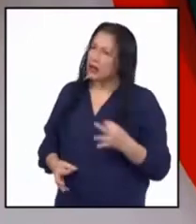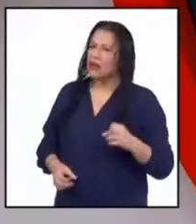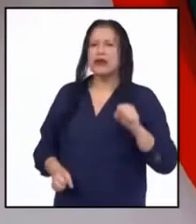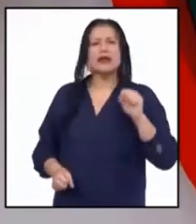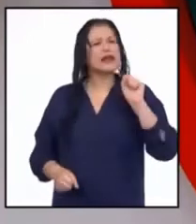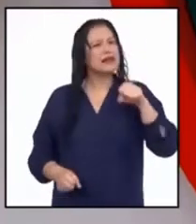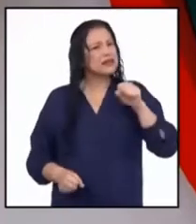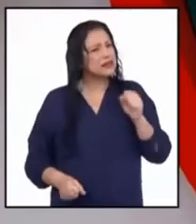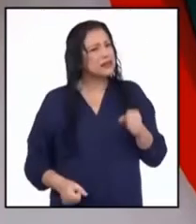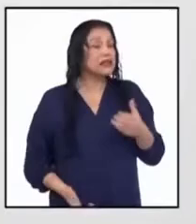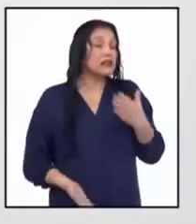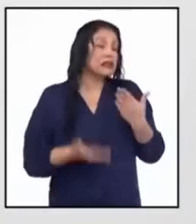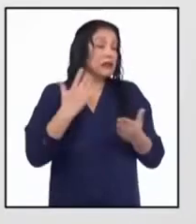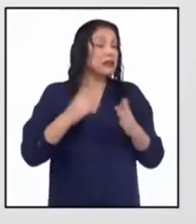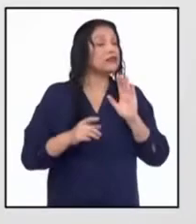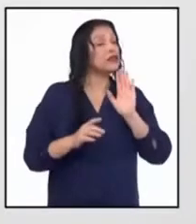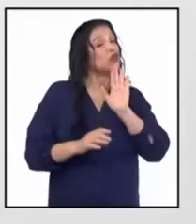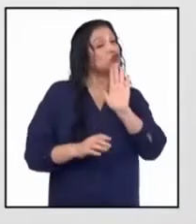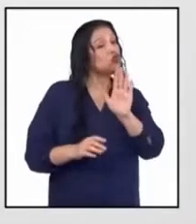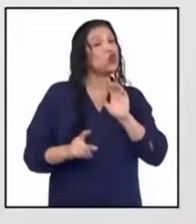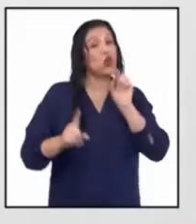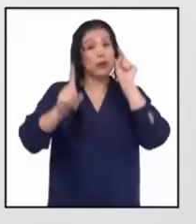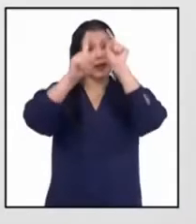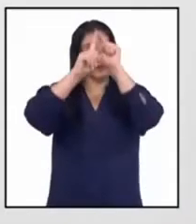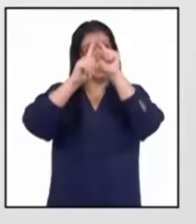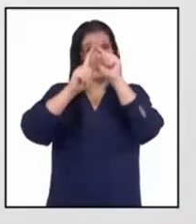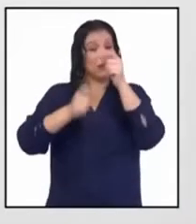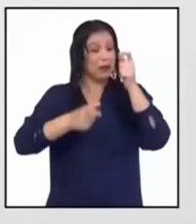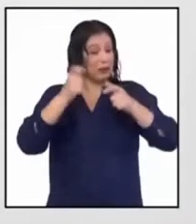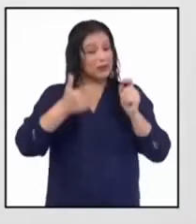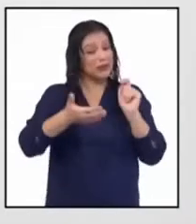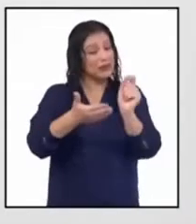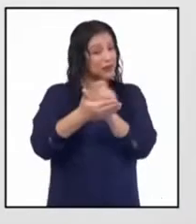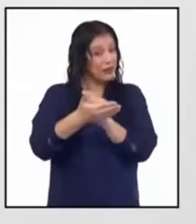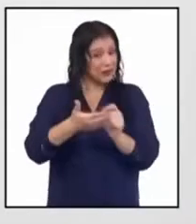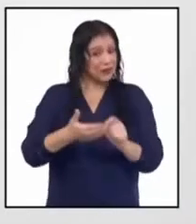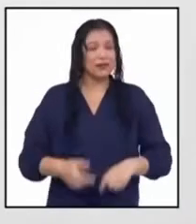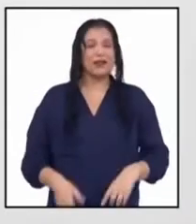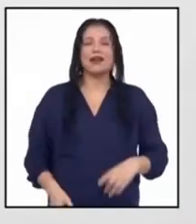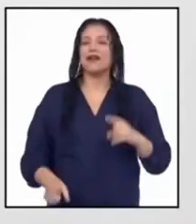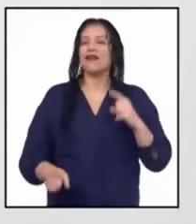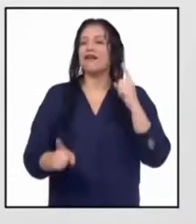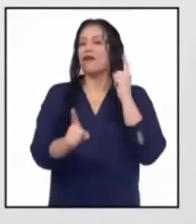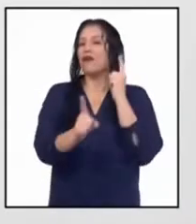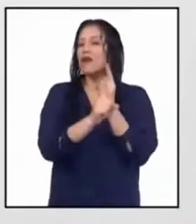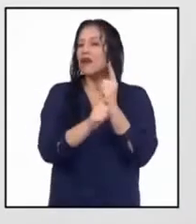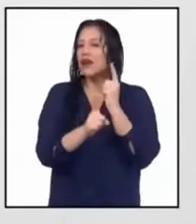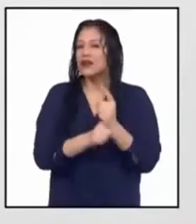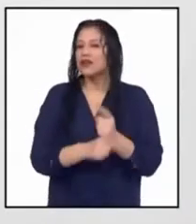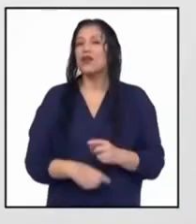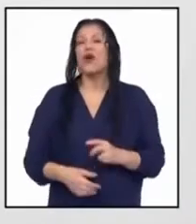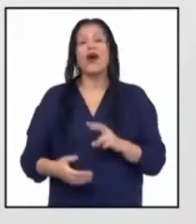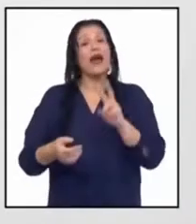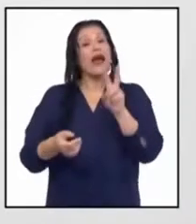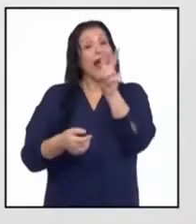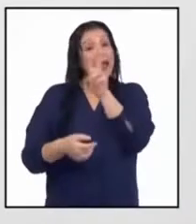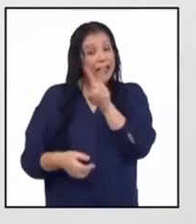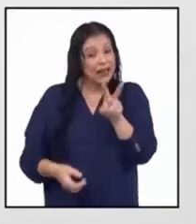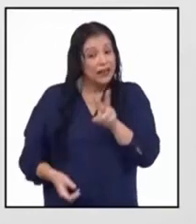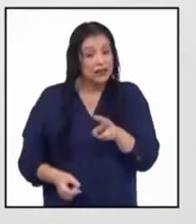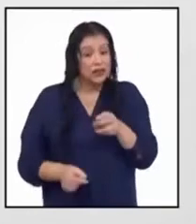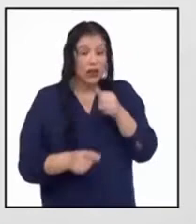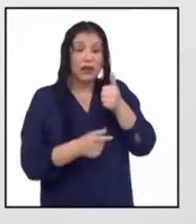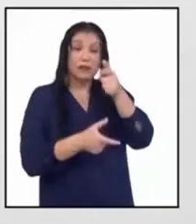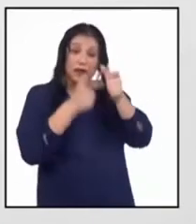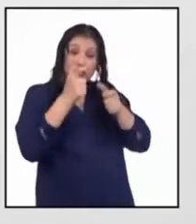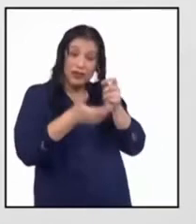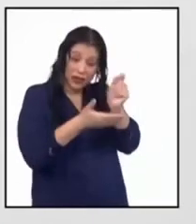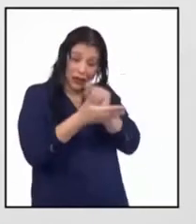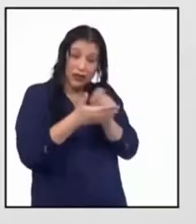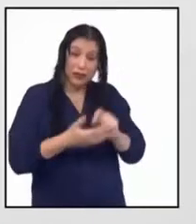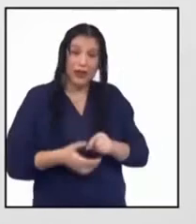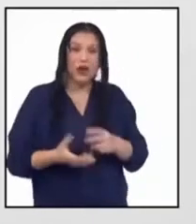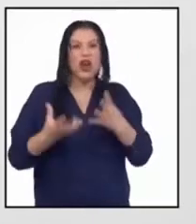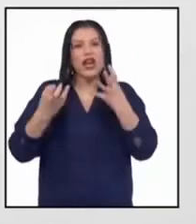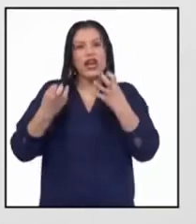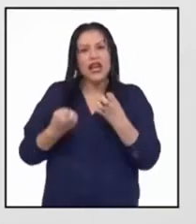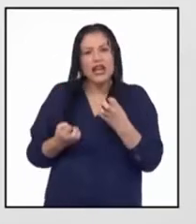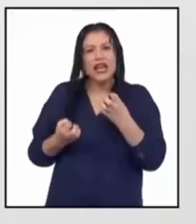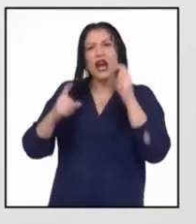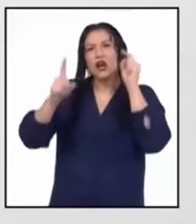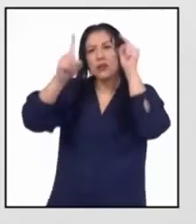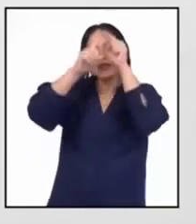esa era la intención del autor. Efectivamente, Junior. Aquí los autores tenían la intención de hacerte